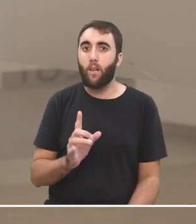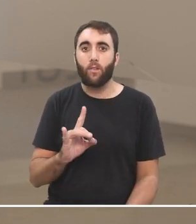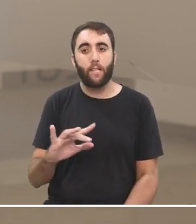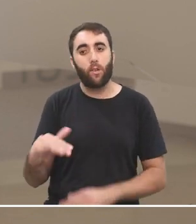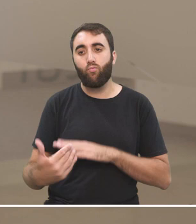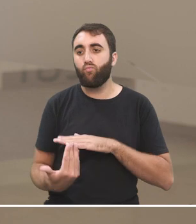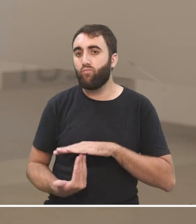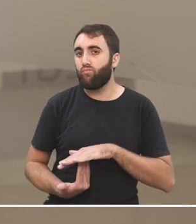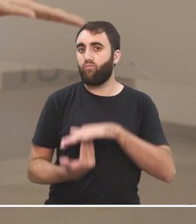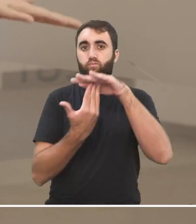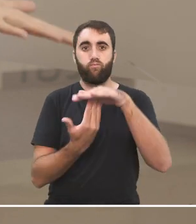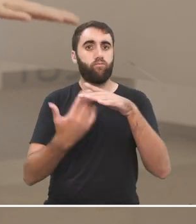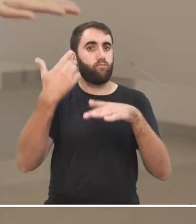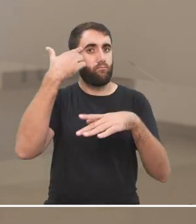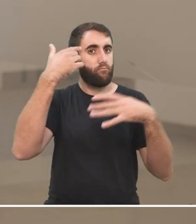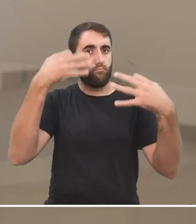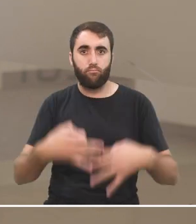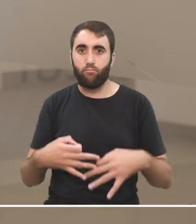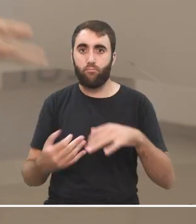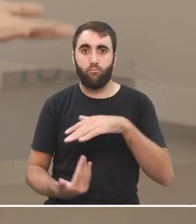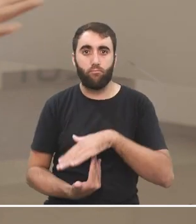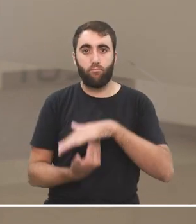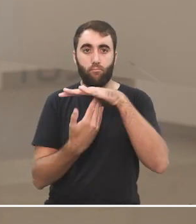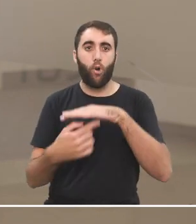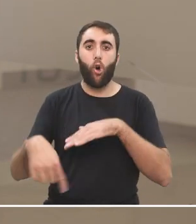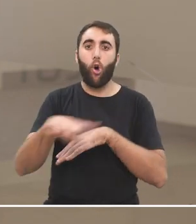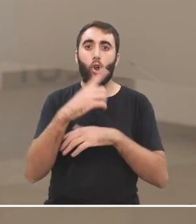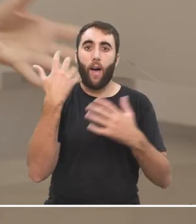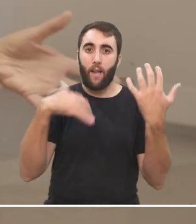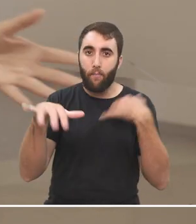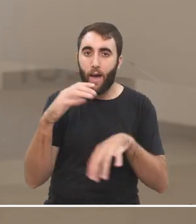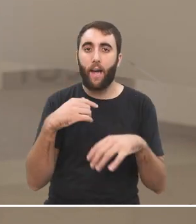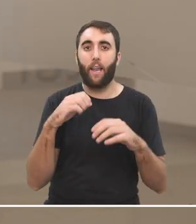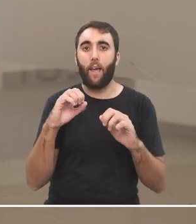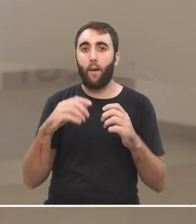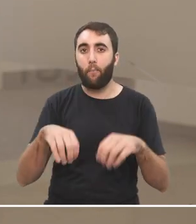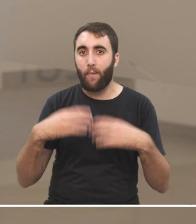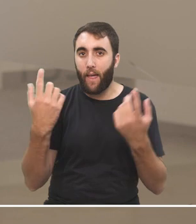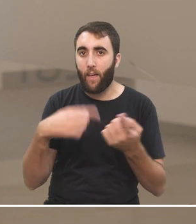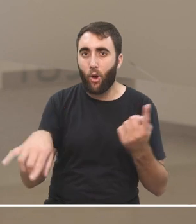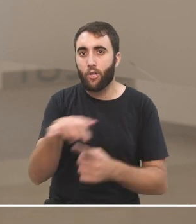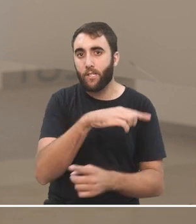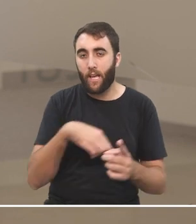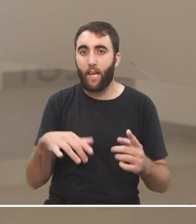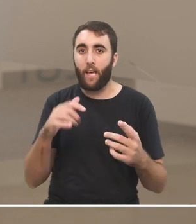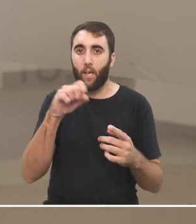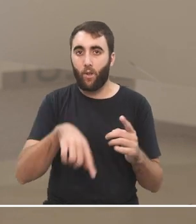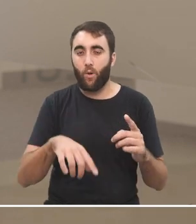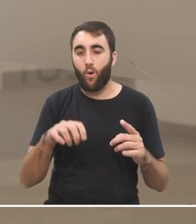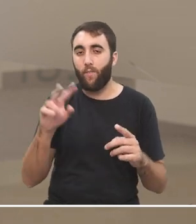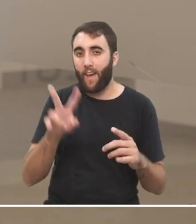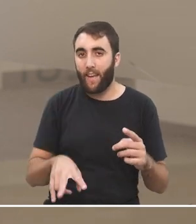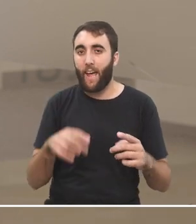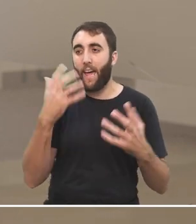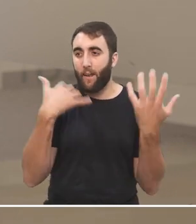discusión una especie privilegiada y que entonces todos los otros animales y todas las otras entidades vivas vegetales